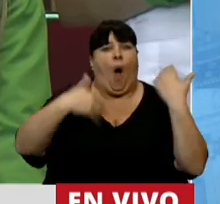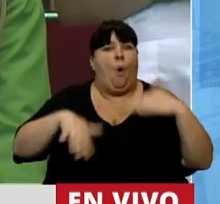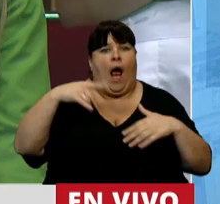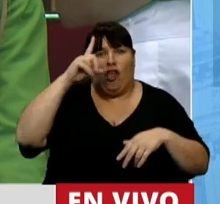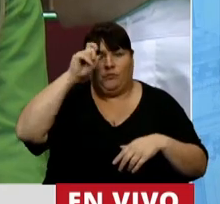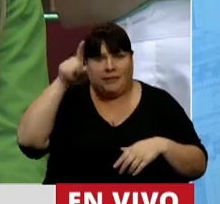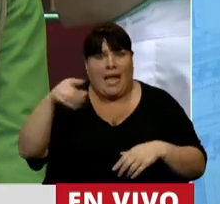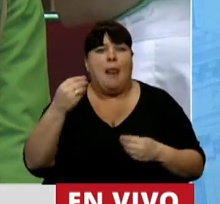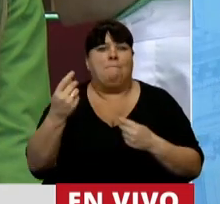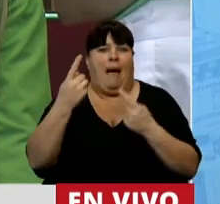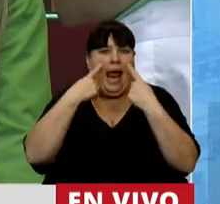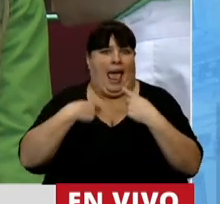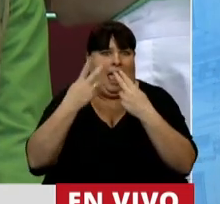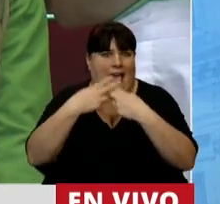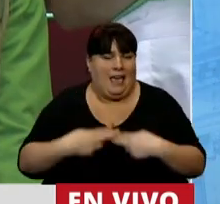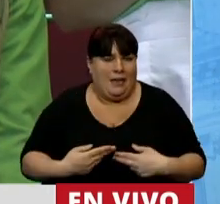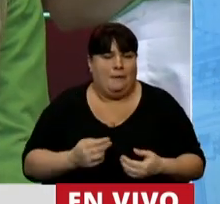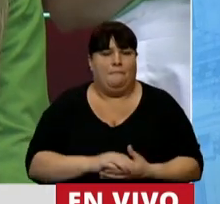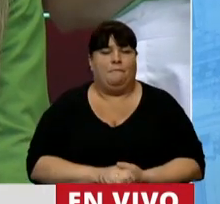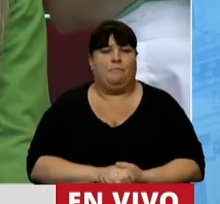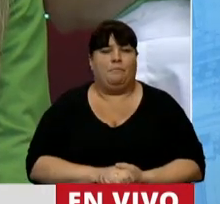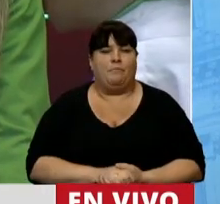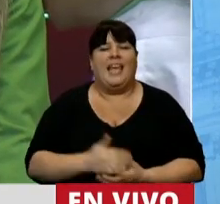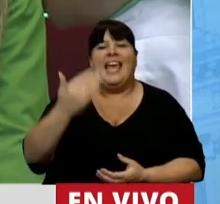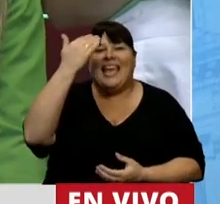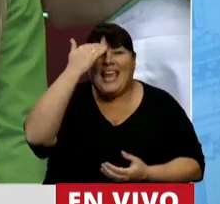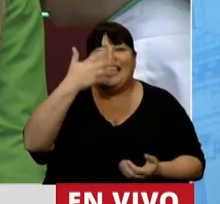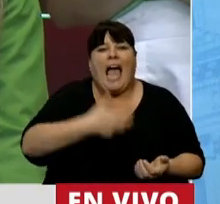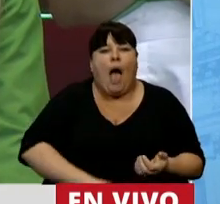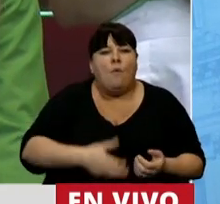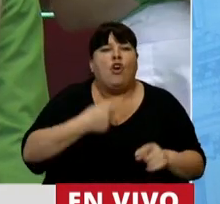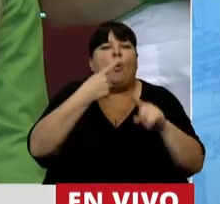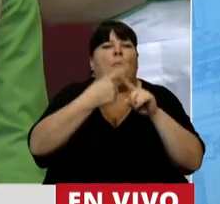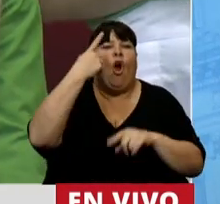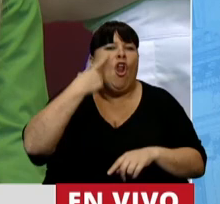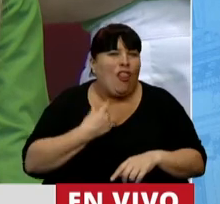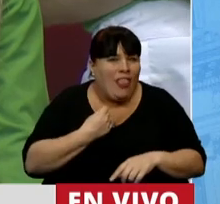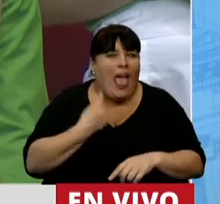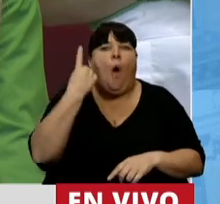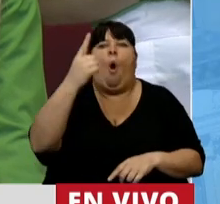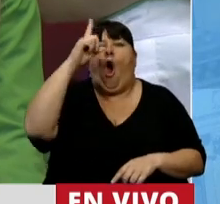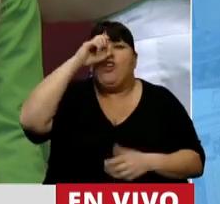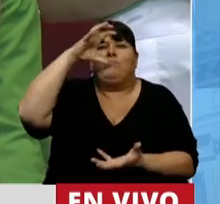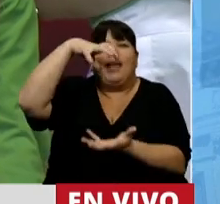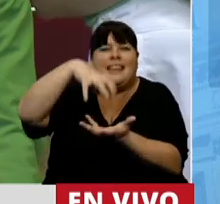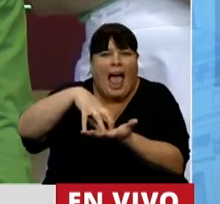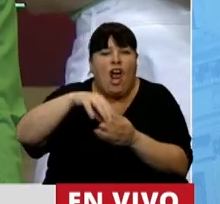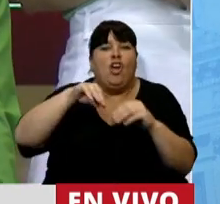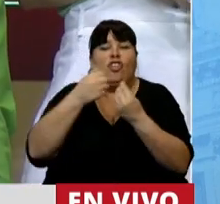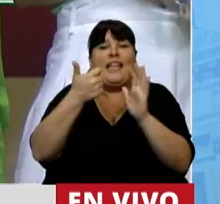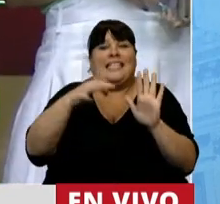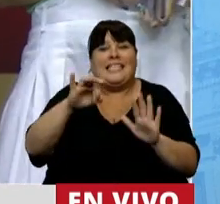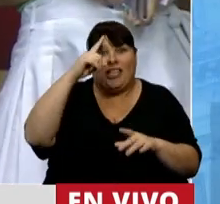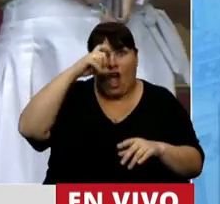las guardias para ser atendidas. 15 abortos diarios en un hospital de los 60